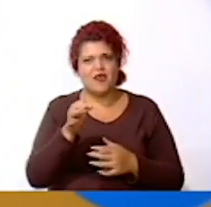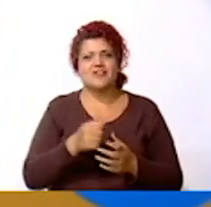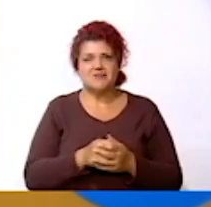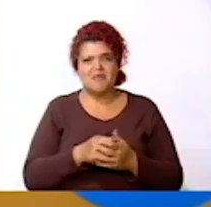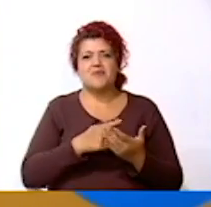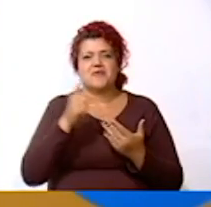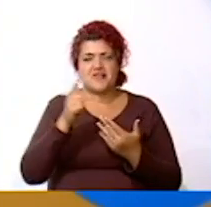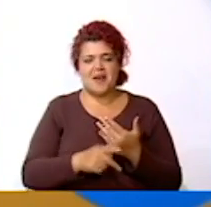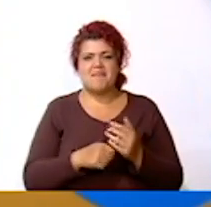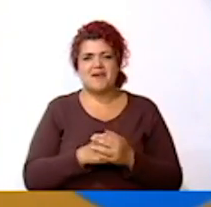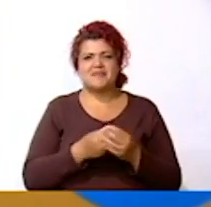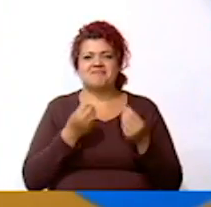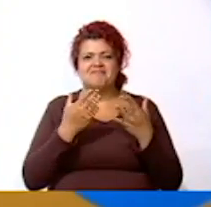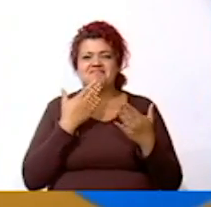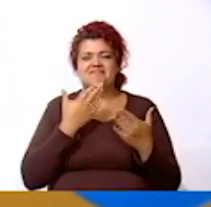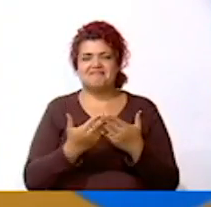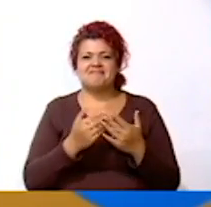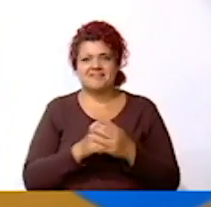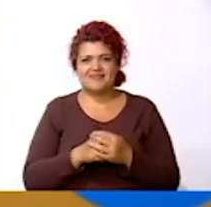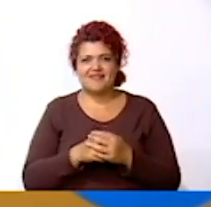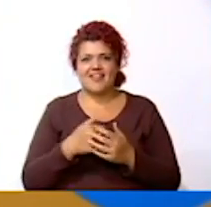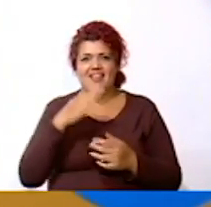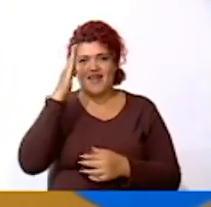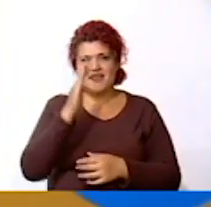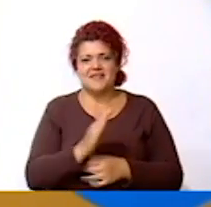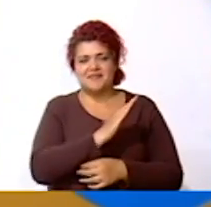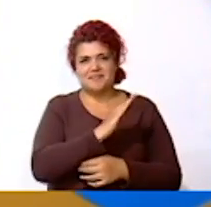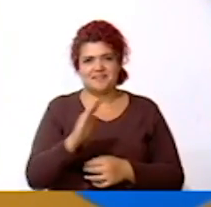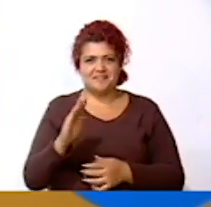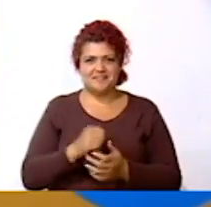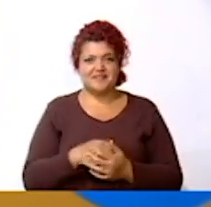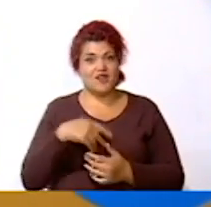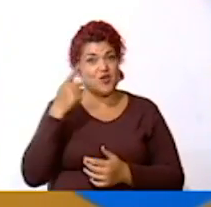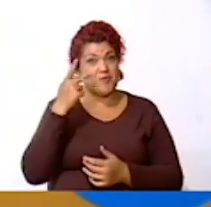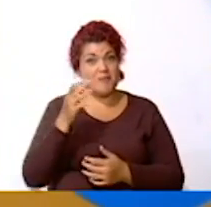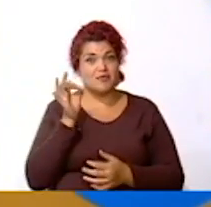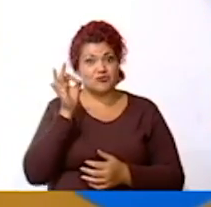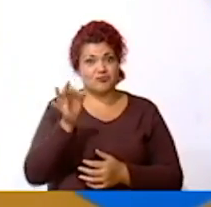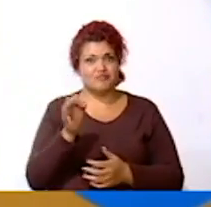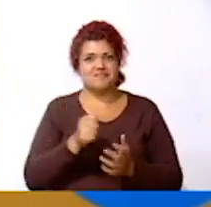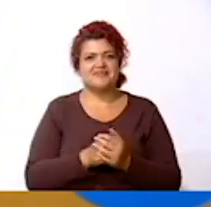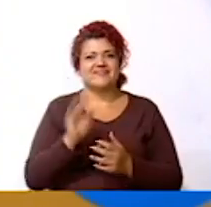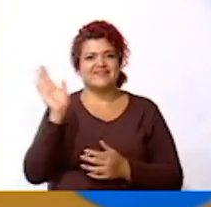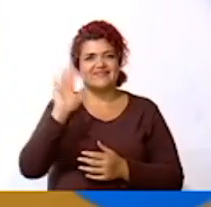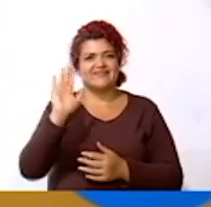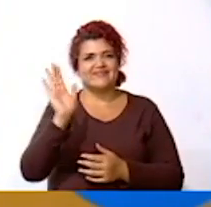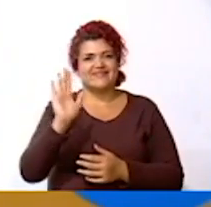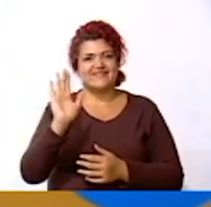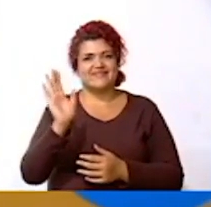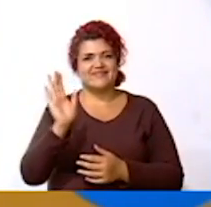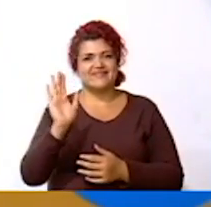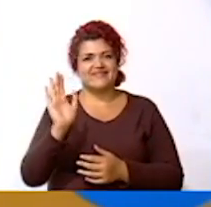programa Muchísimas gracias, que Dios los bendiga Y nos vemos pronto Hasta luego